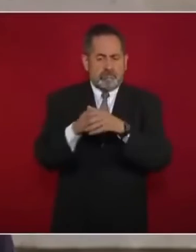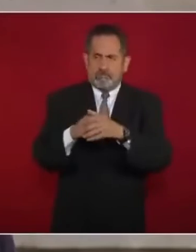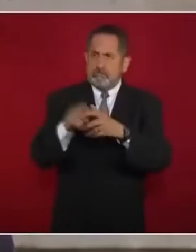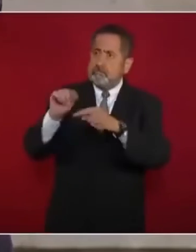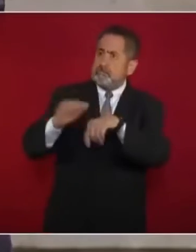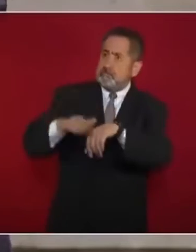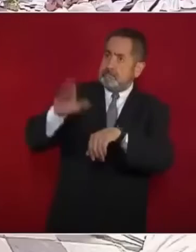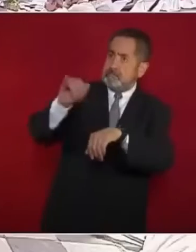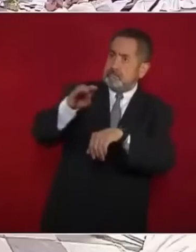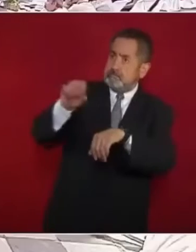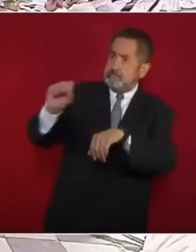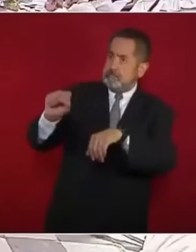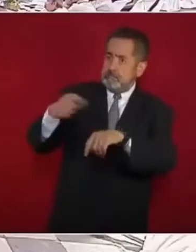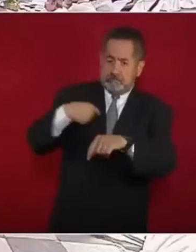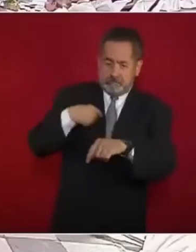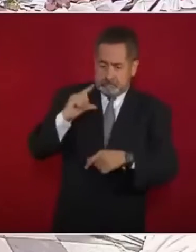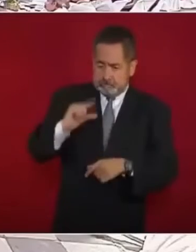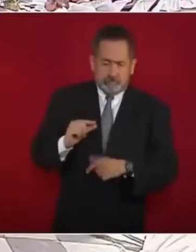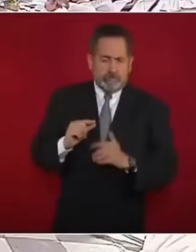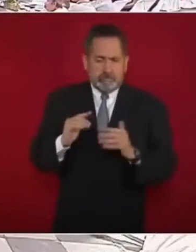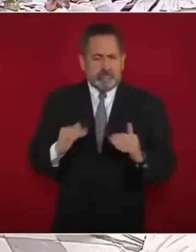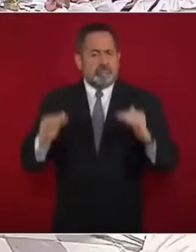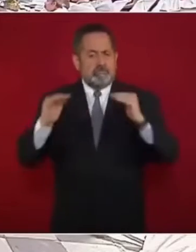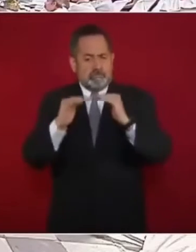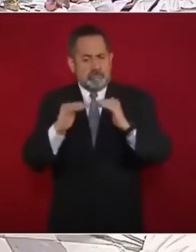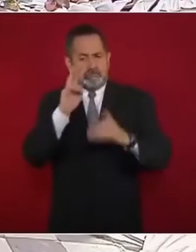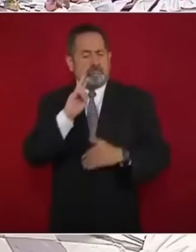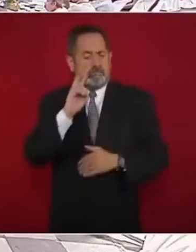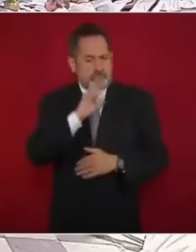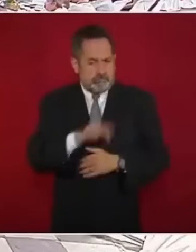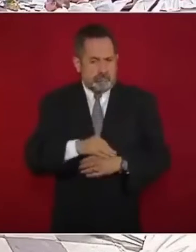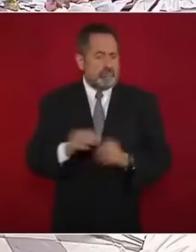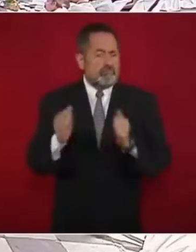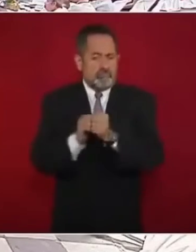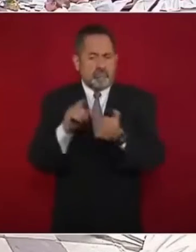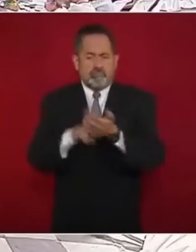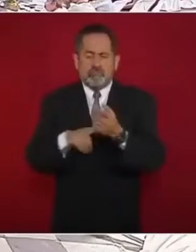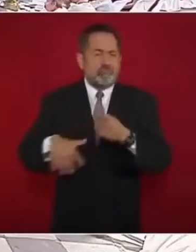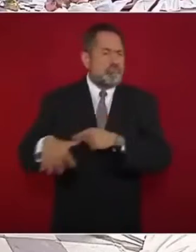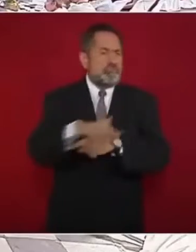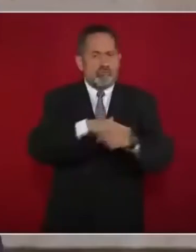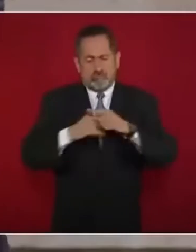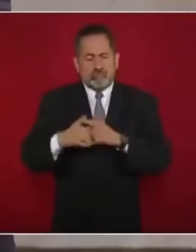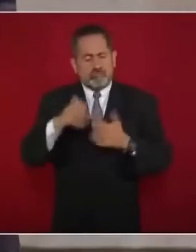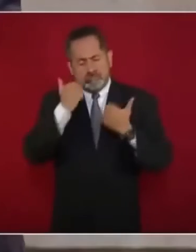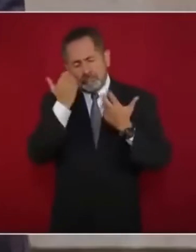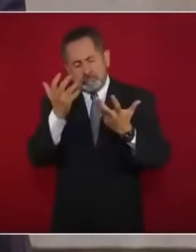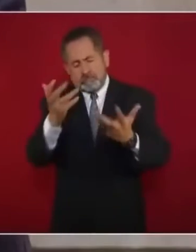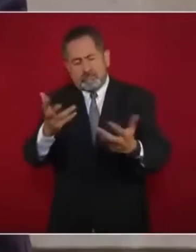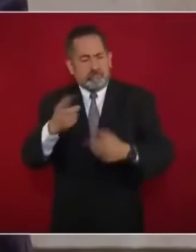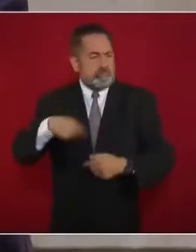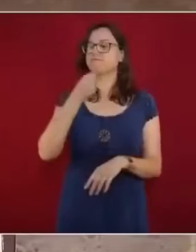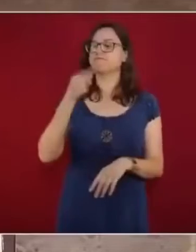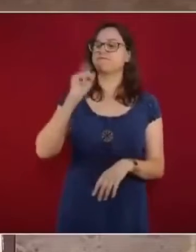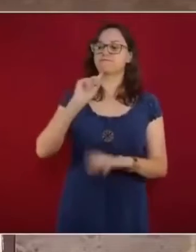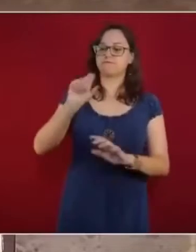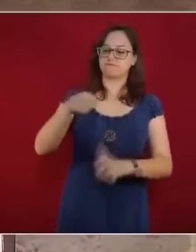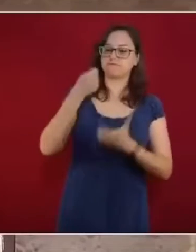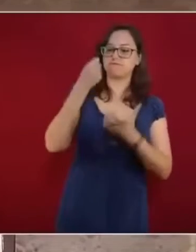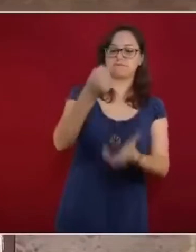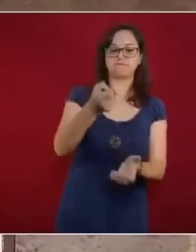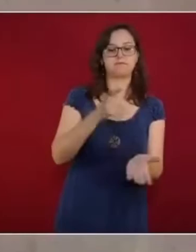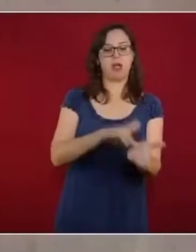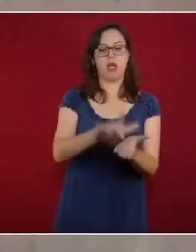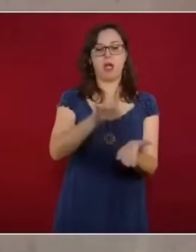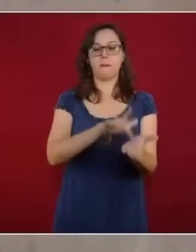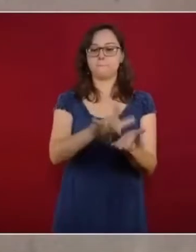Mexicano de Seguro Social. Esto lo esperan con ansia nuestras compañeras y compañeros. Y